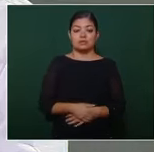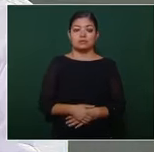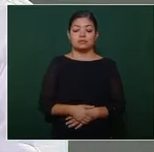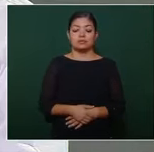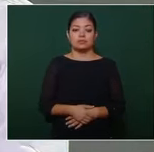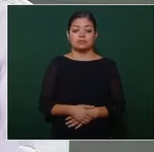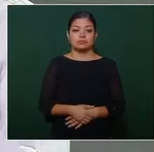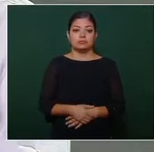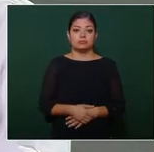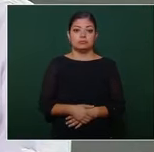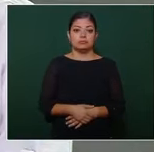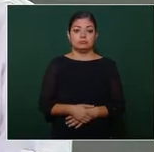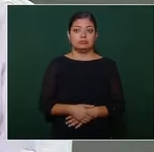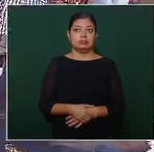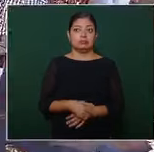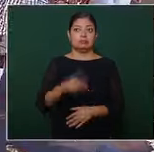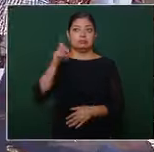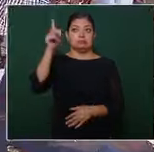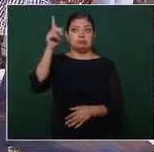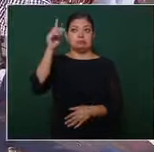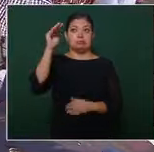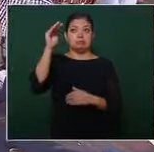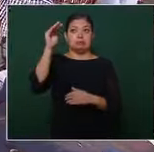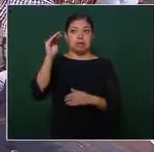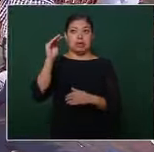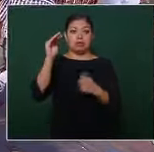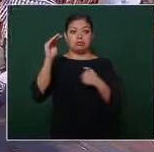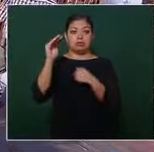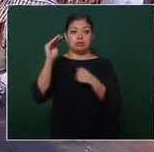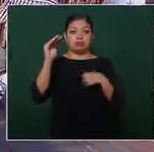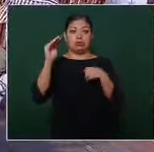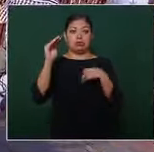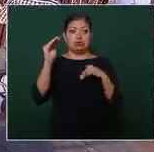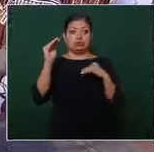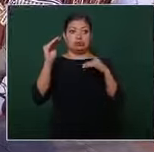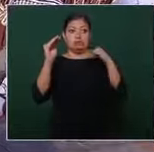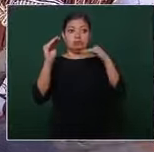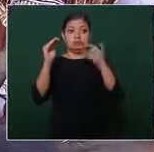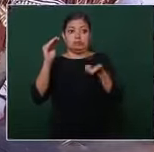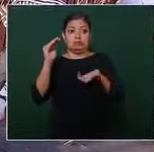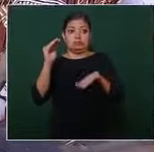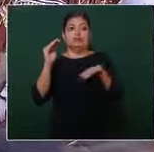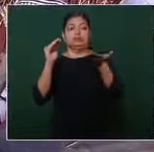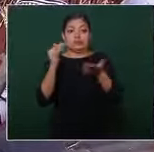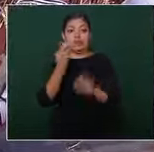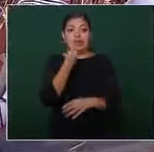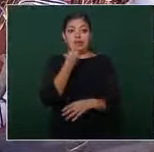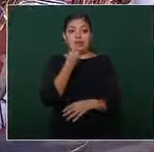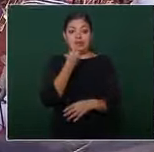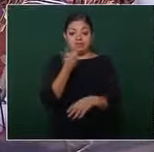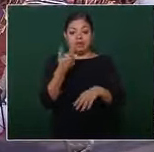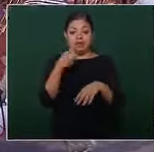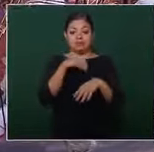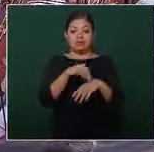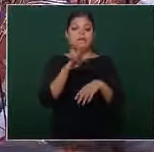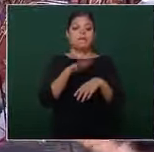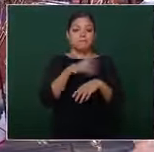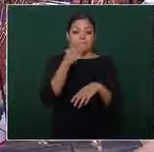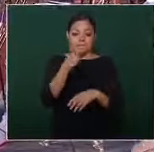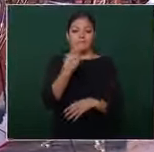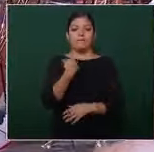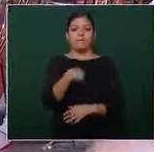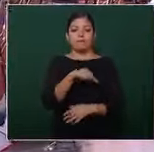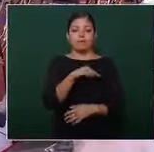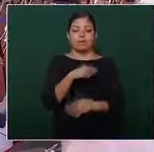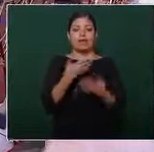incluso más que a ellos el incremento en el precio de los alimentos y por eso estamos